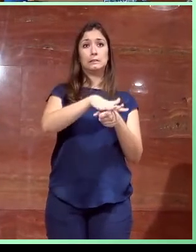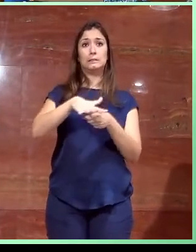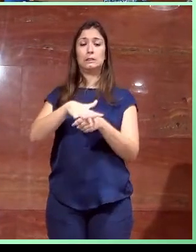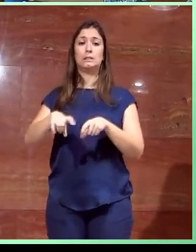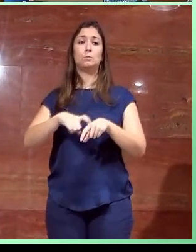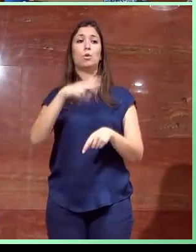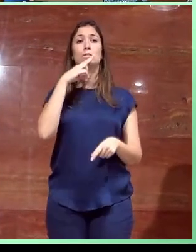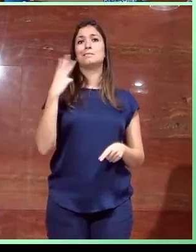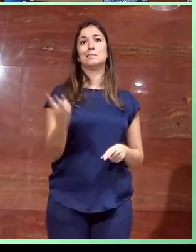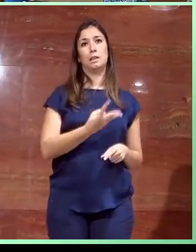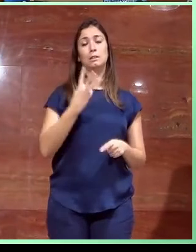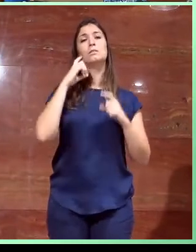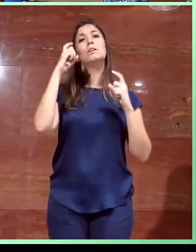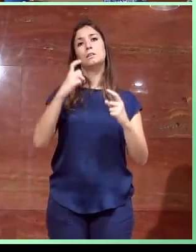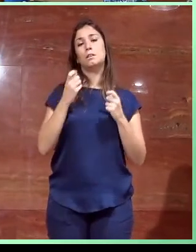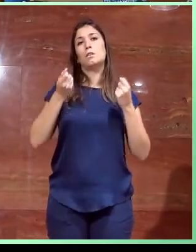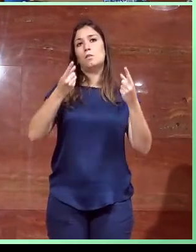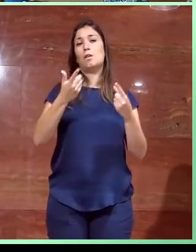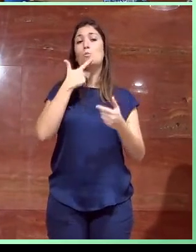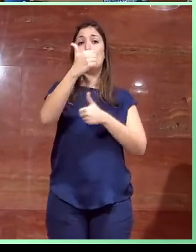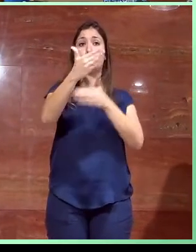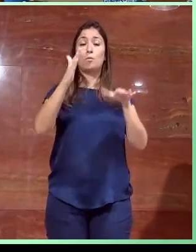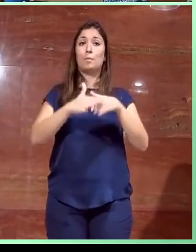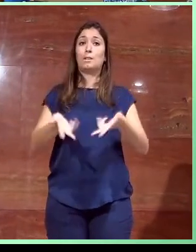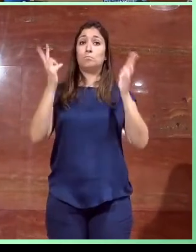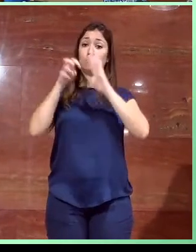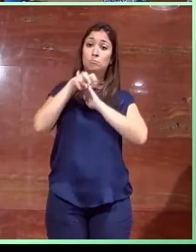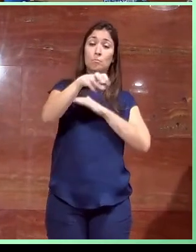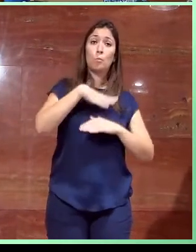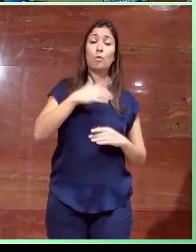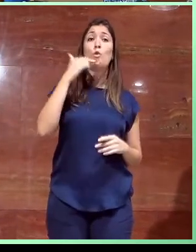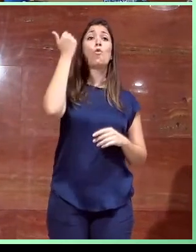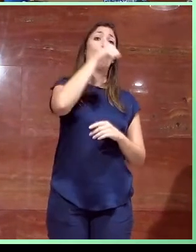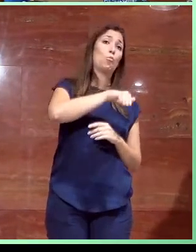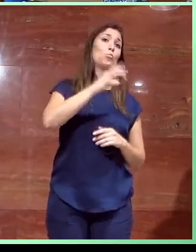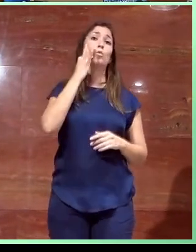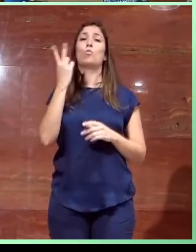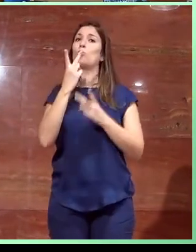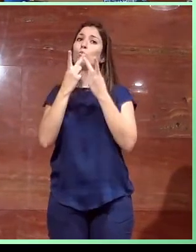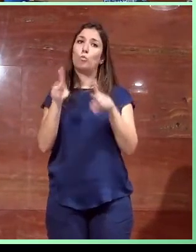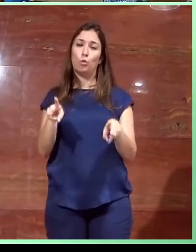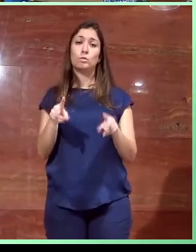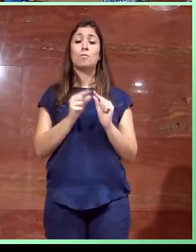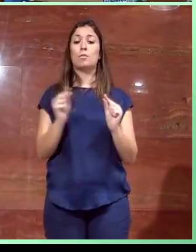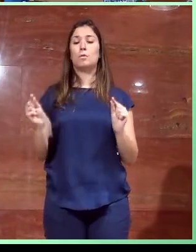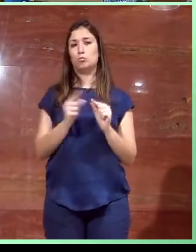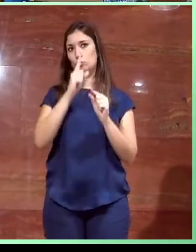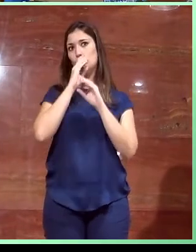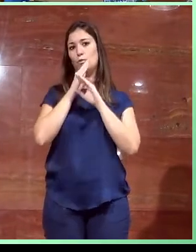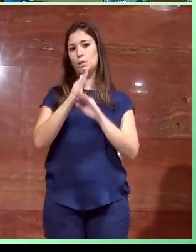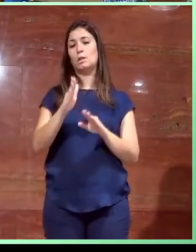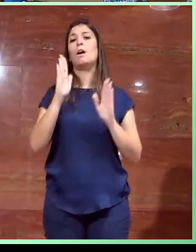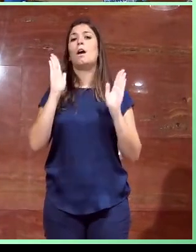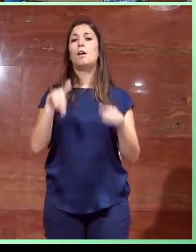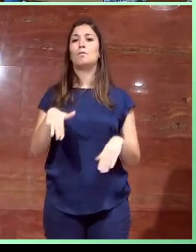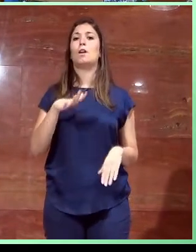en todos ellos pues intenta siempre dotar de una cabina accesible tanto al aseo masculino como al aseo femenino con las dimensiones suficientes para permitir